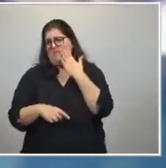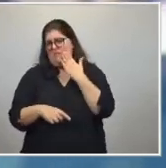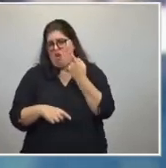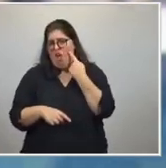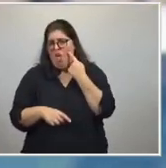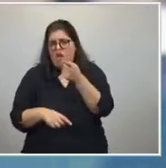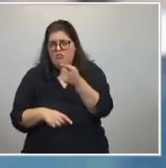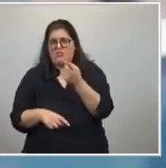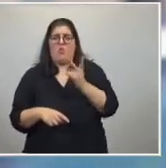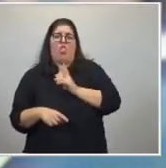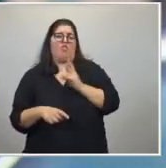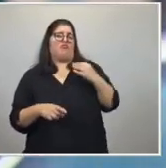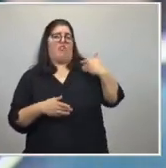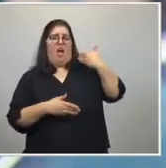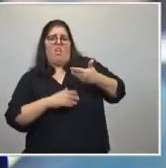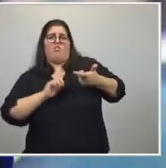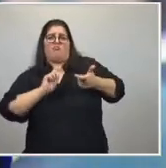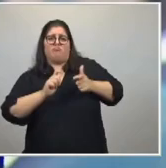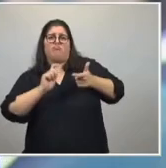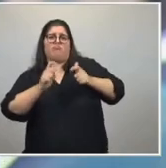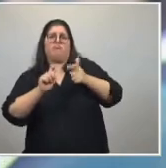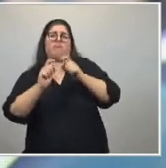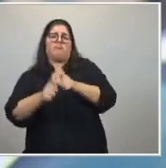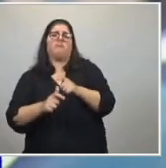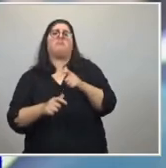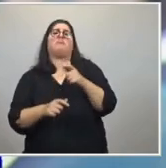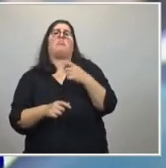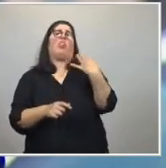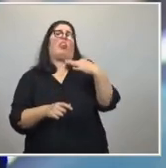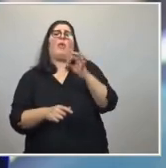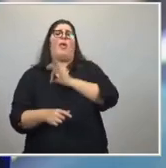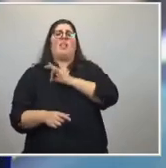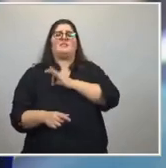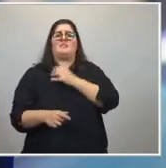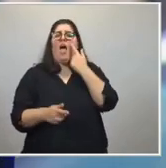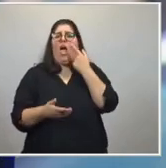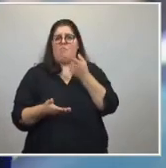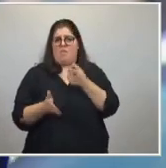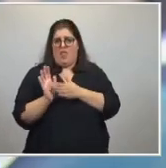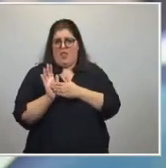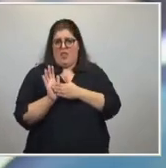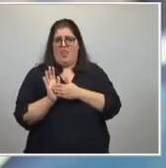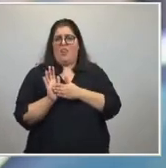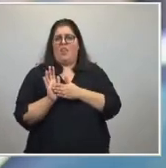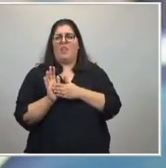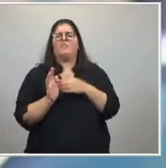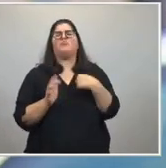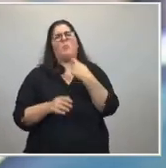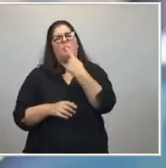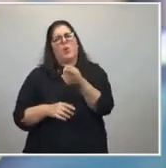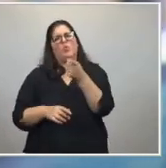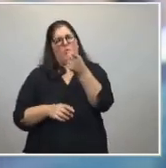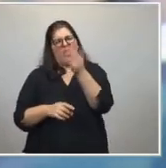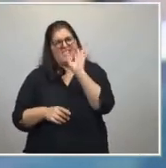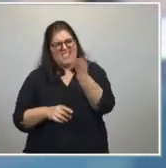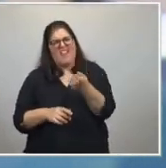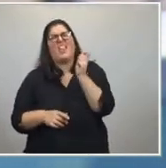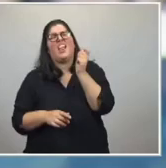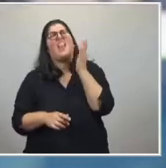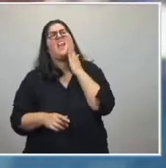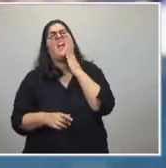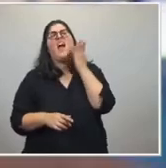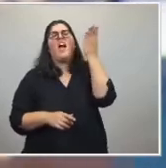Cada dos años vamos a examen. Yo les pregunto si saben quién es